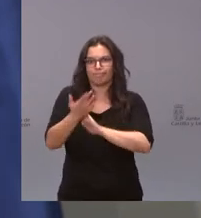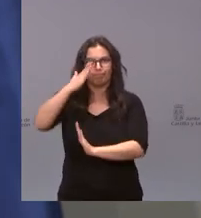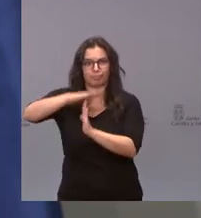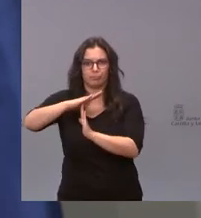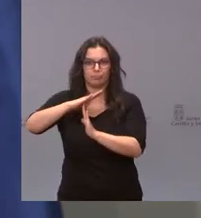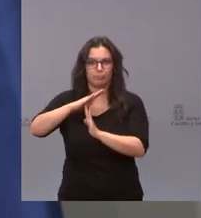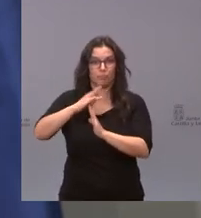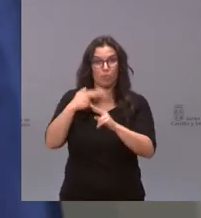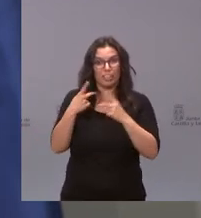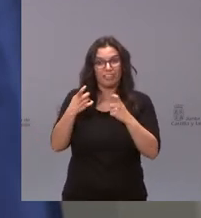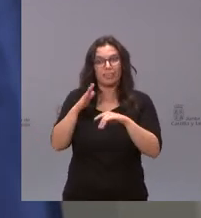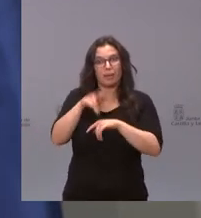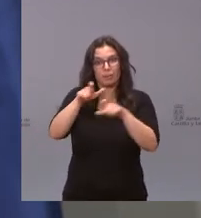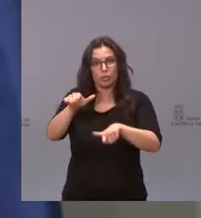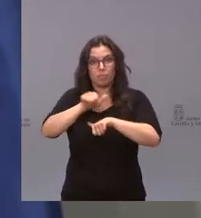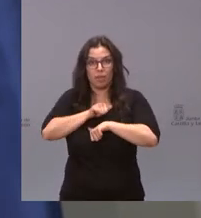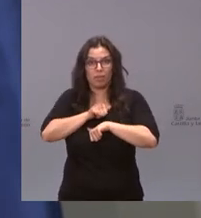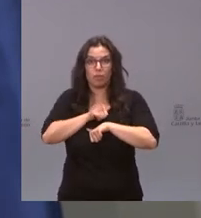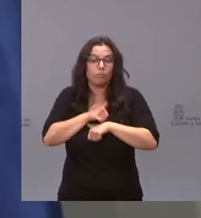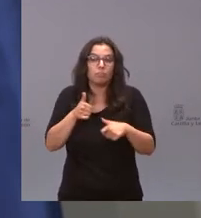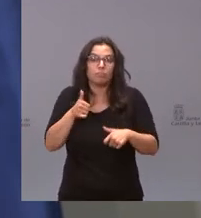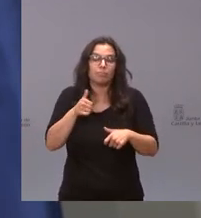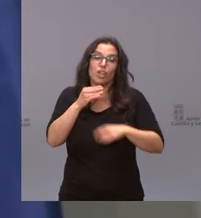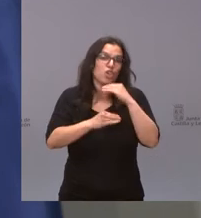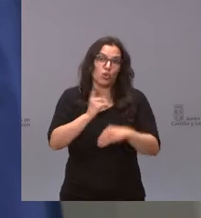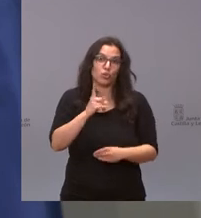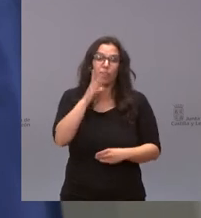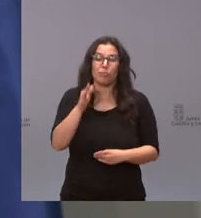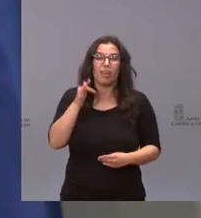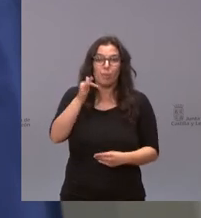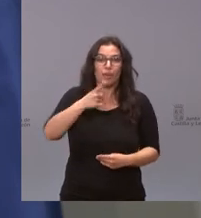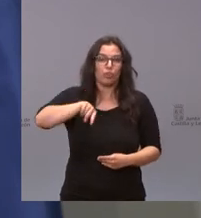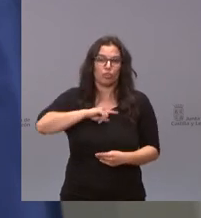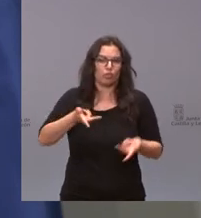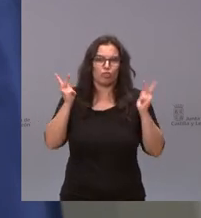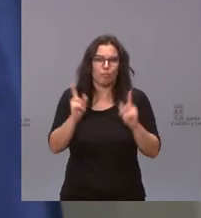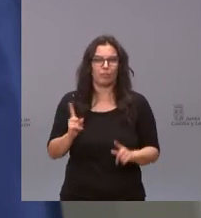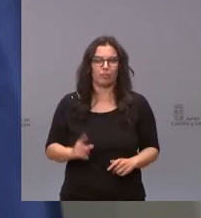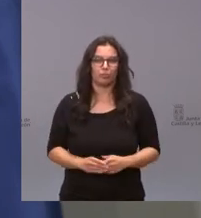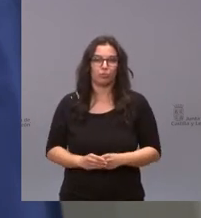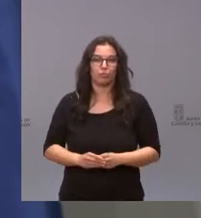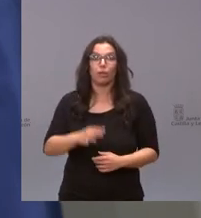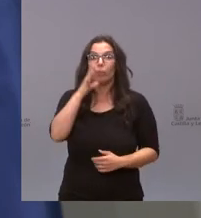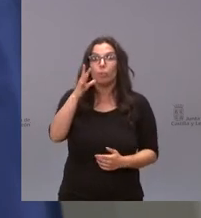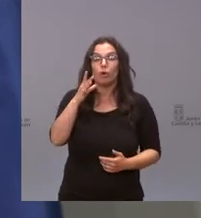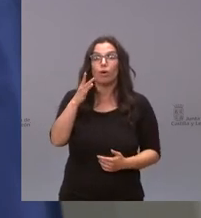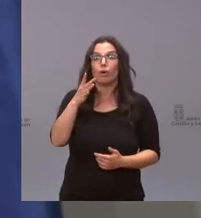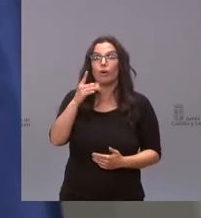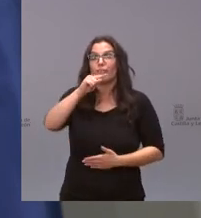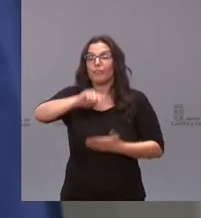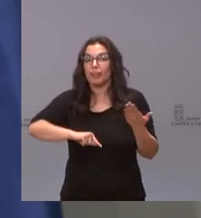desde el maximalismo es una cosa que no va a suceder porque es que además nosotros no lo vamos a permitir porque firmados o no firmados